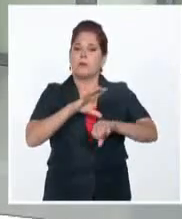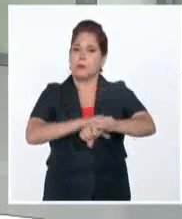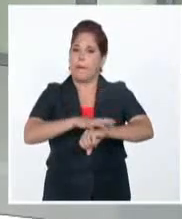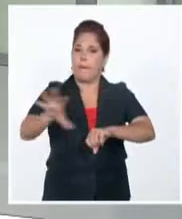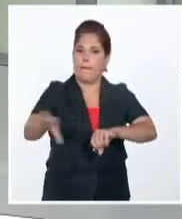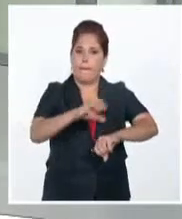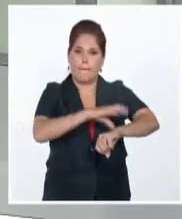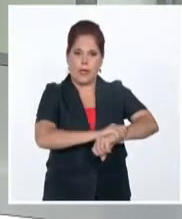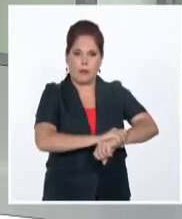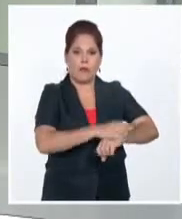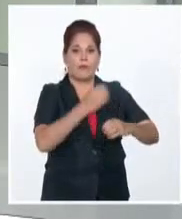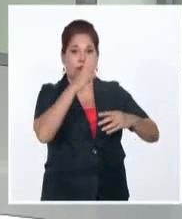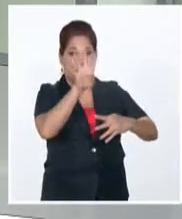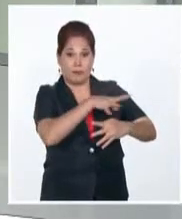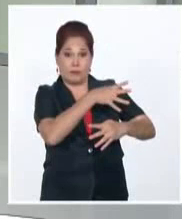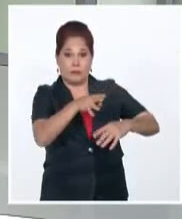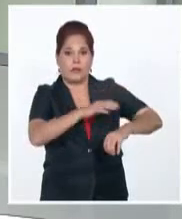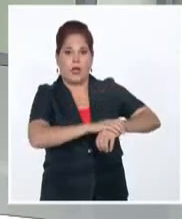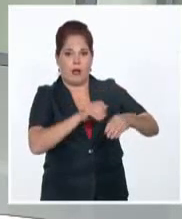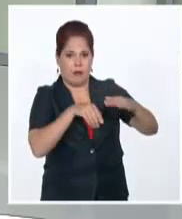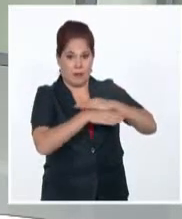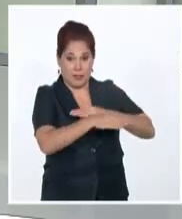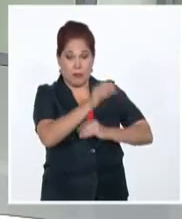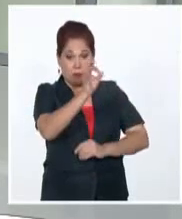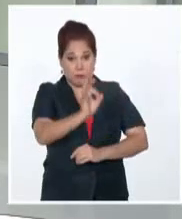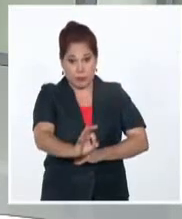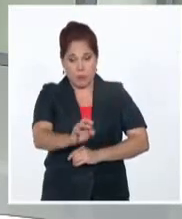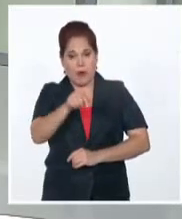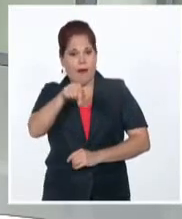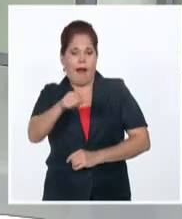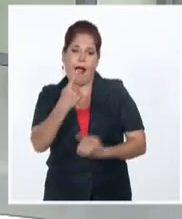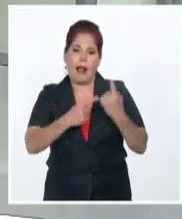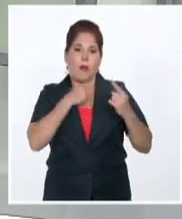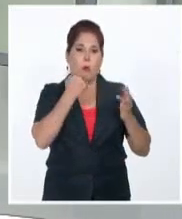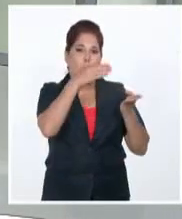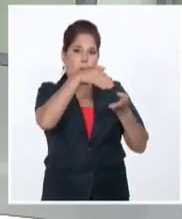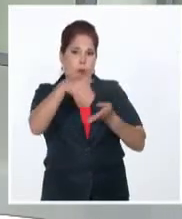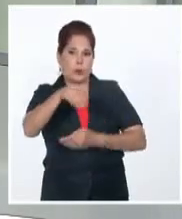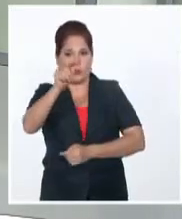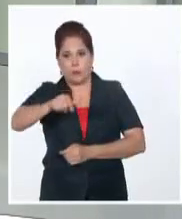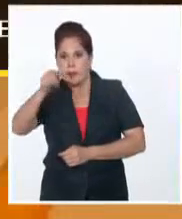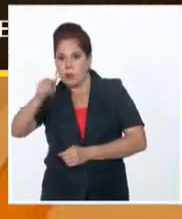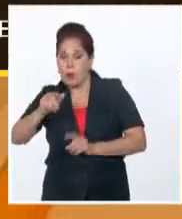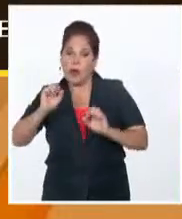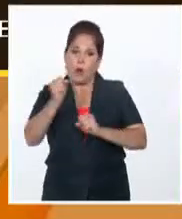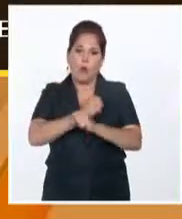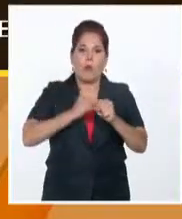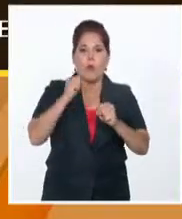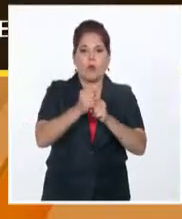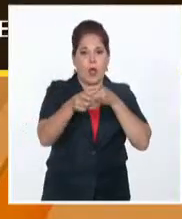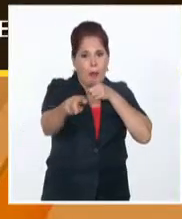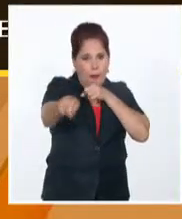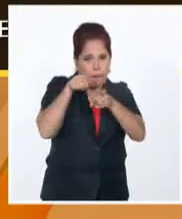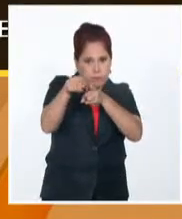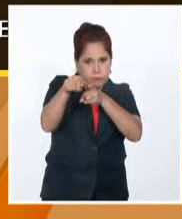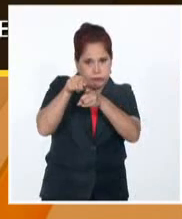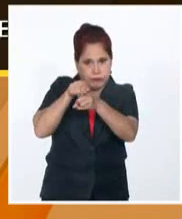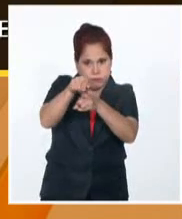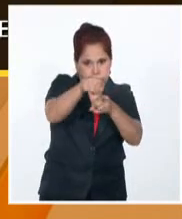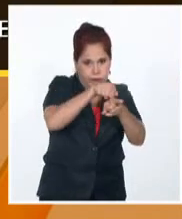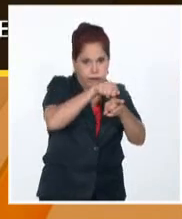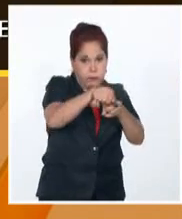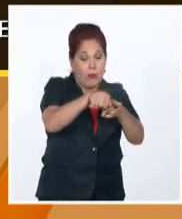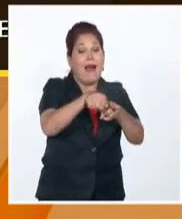e imputados. Sin embargo, en los casos donde resultan fallecidas personas o se utilizan armas de fuego, los niveles de